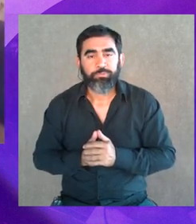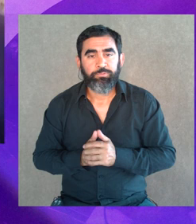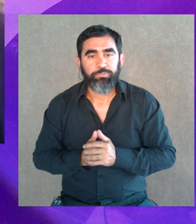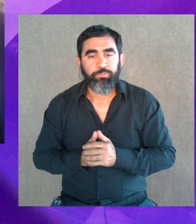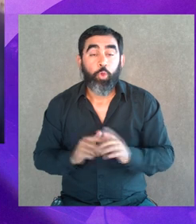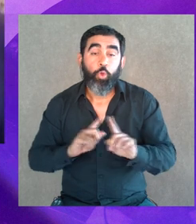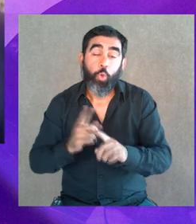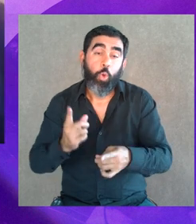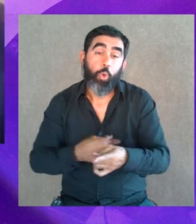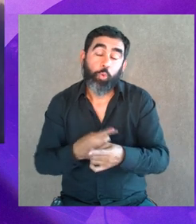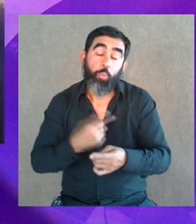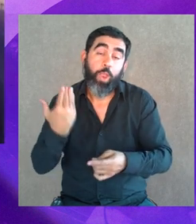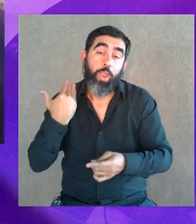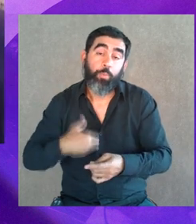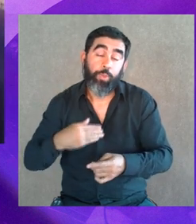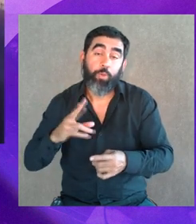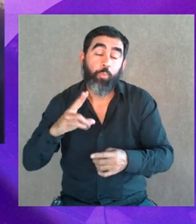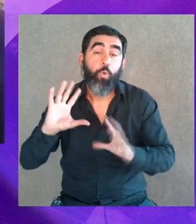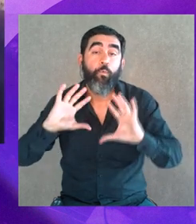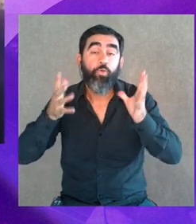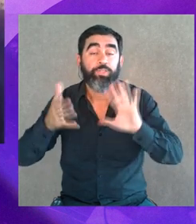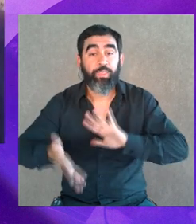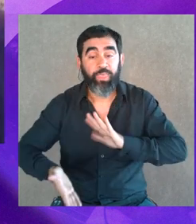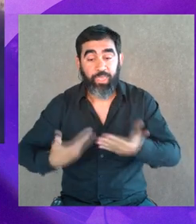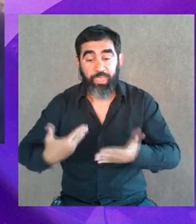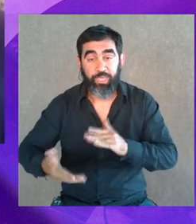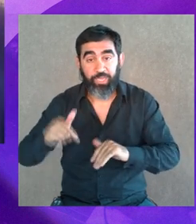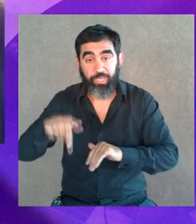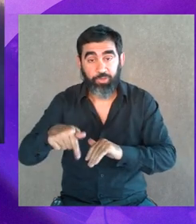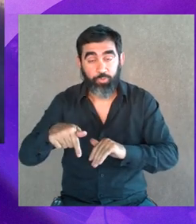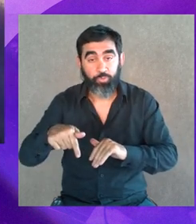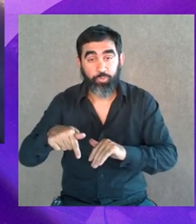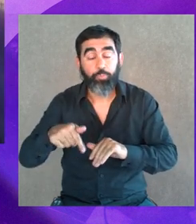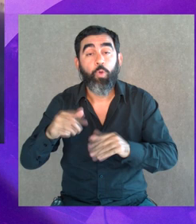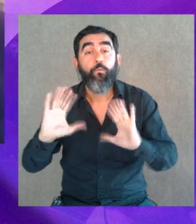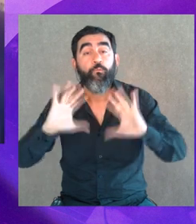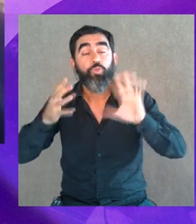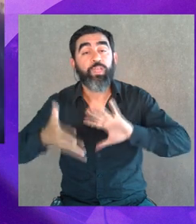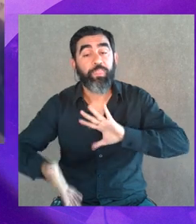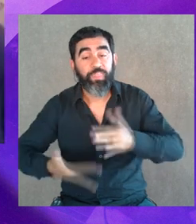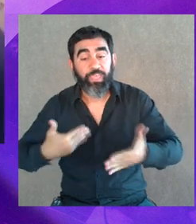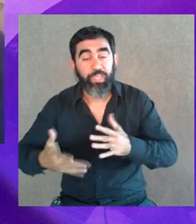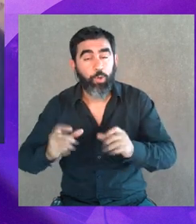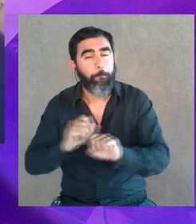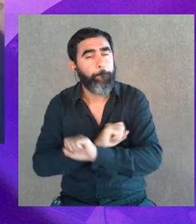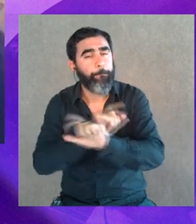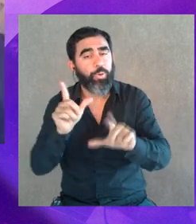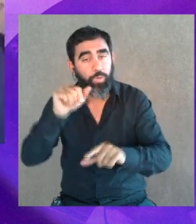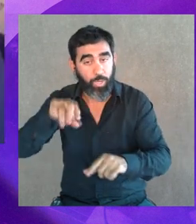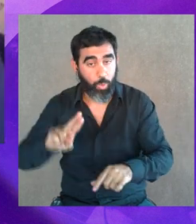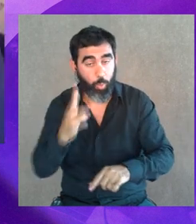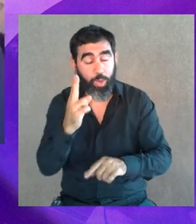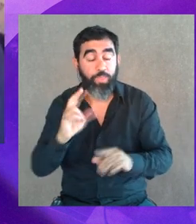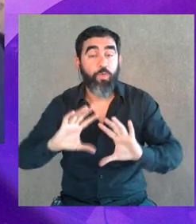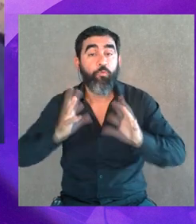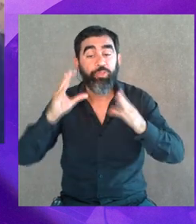no tan frecuentes como lamentablemente es la violencia basada en género, en la violencia basada en género su expresión más fuerte en